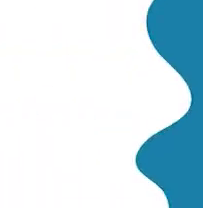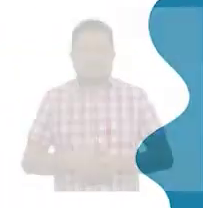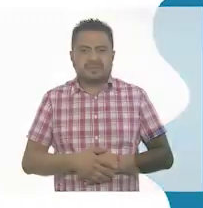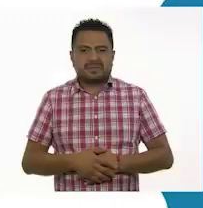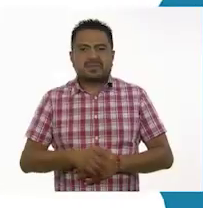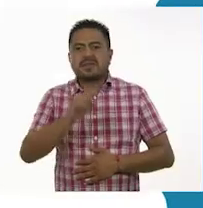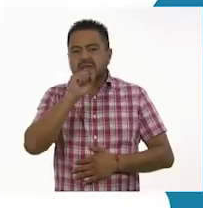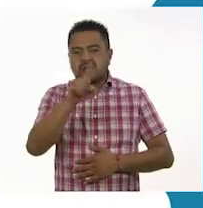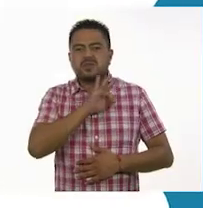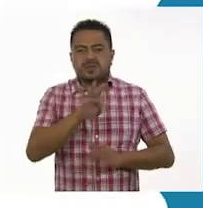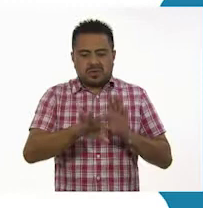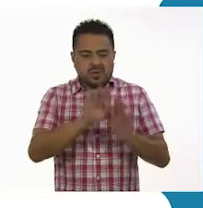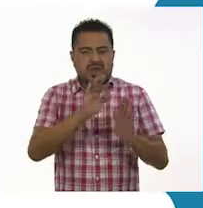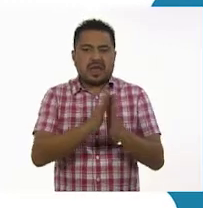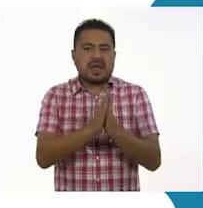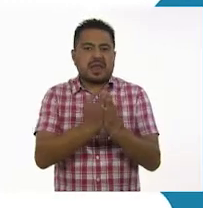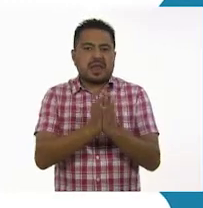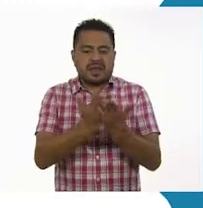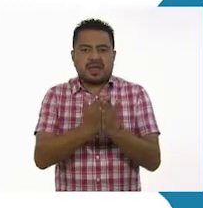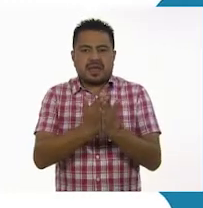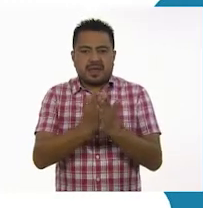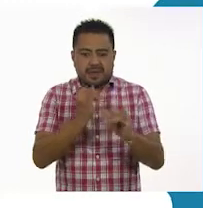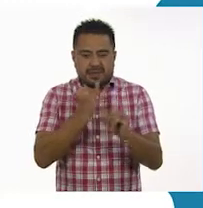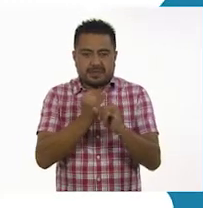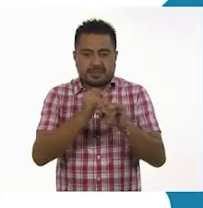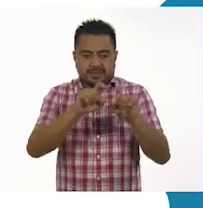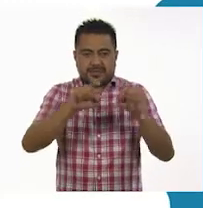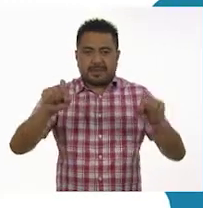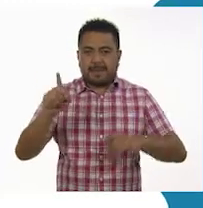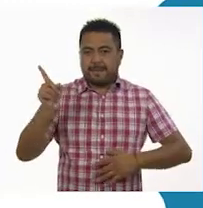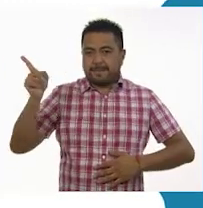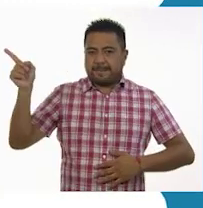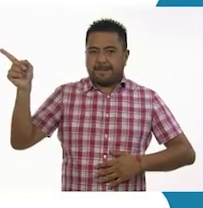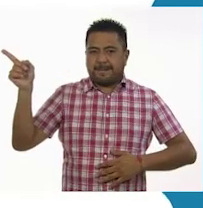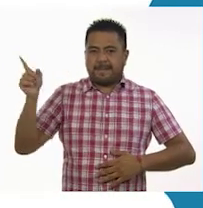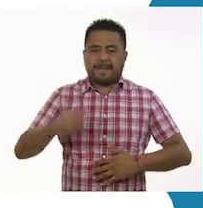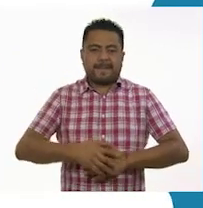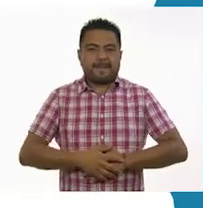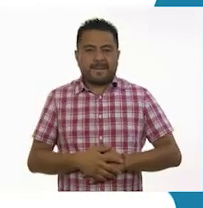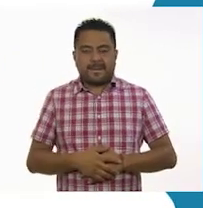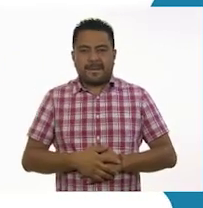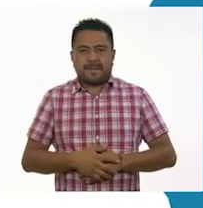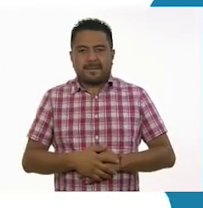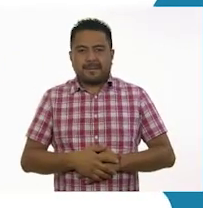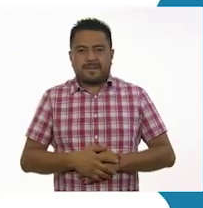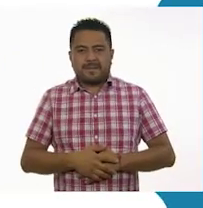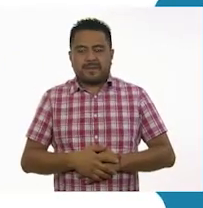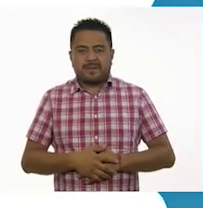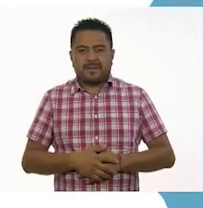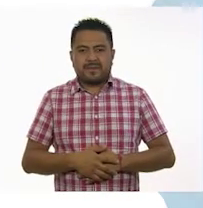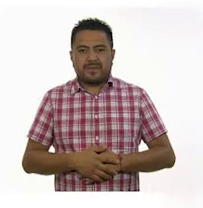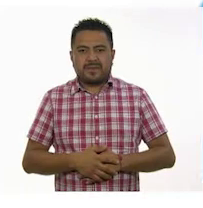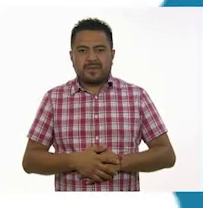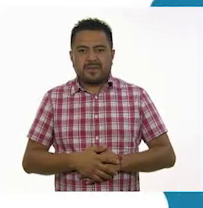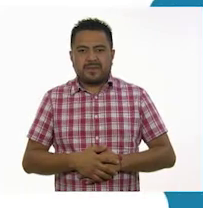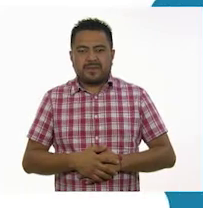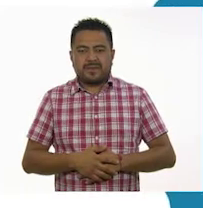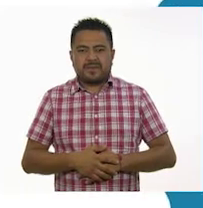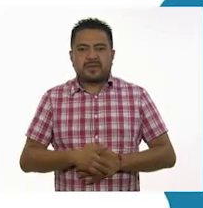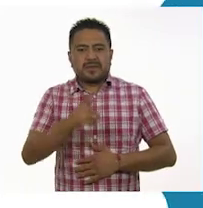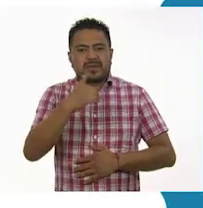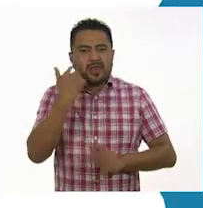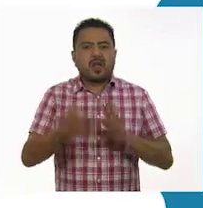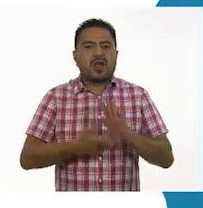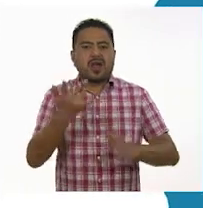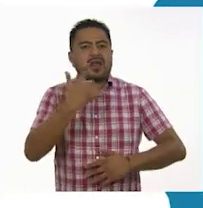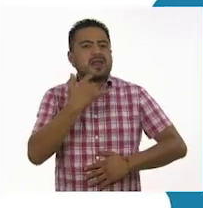También puedes encontrar los libros de texto en la página con aliteg.cep.gov.mx. Si